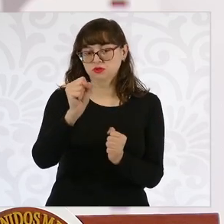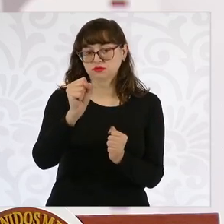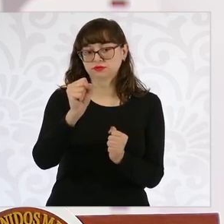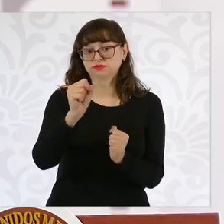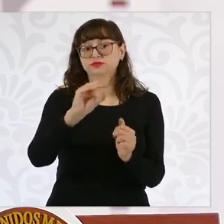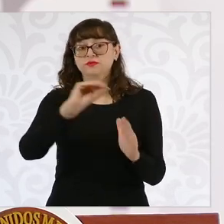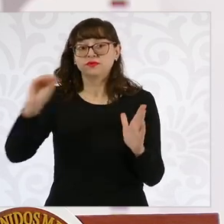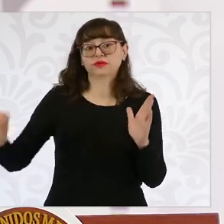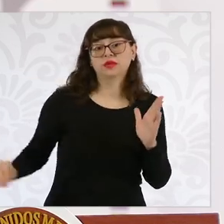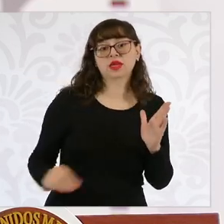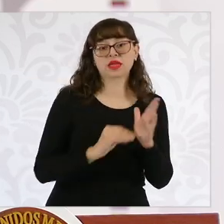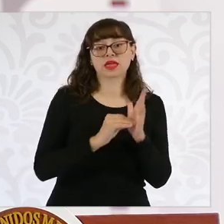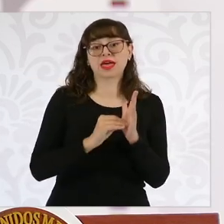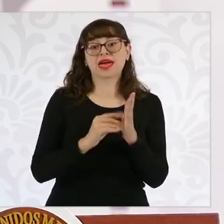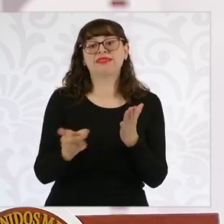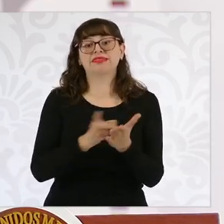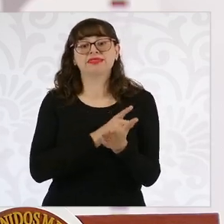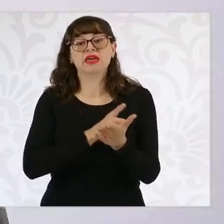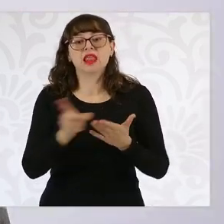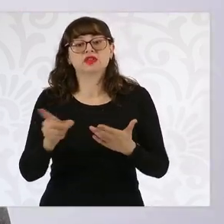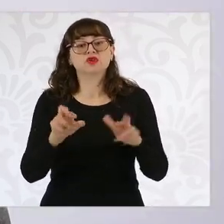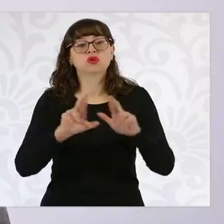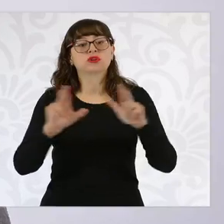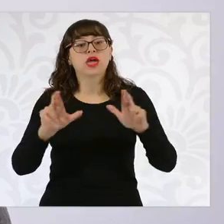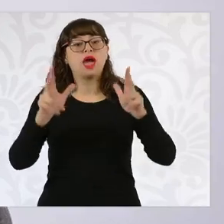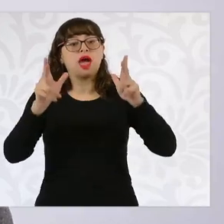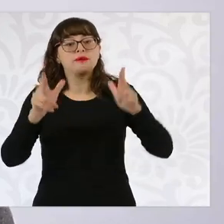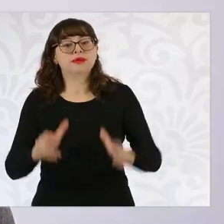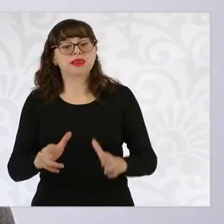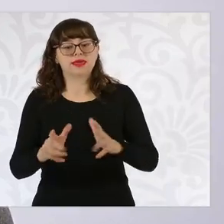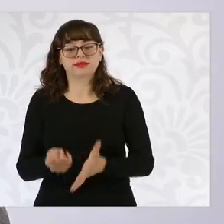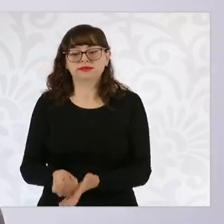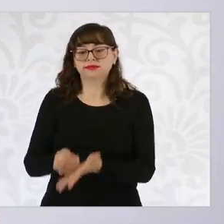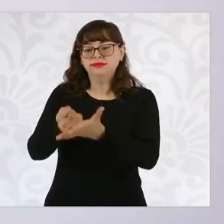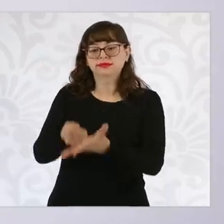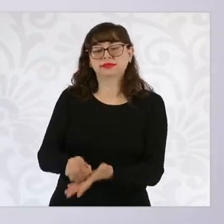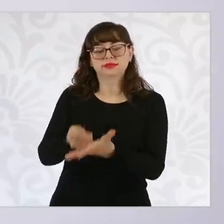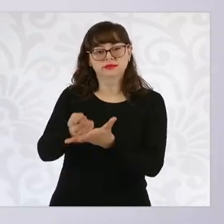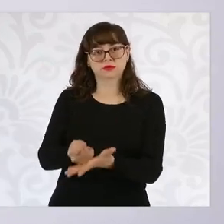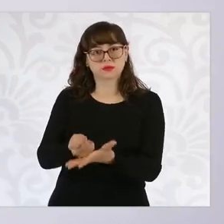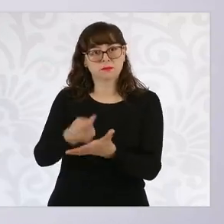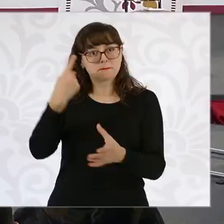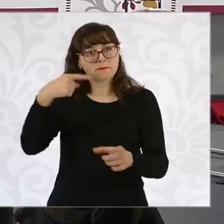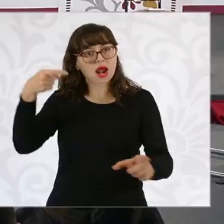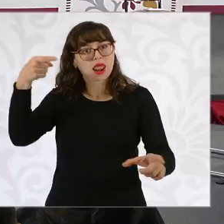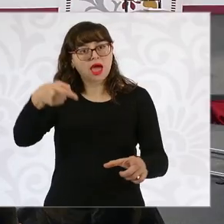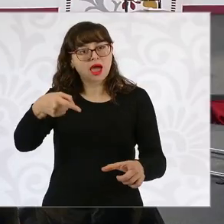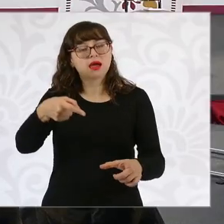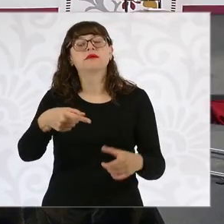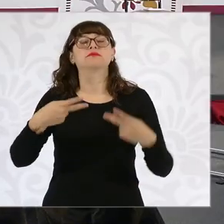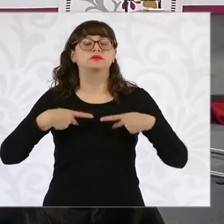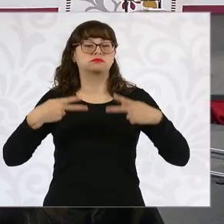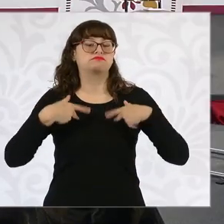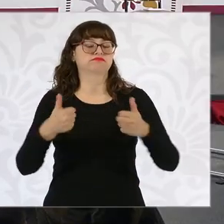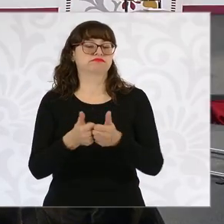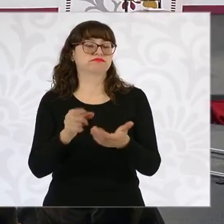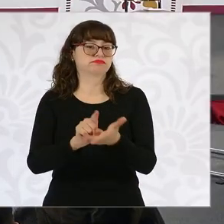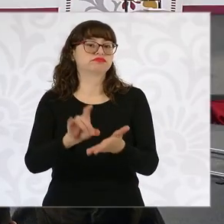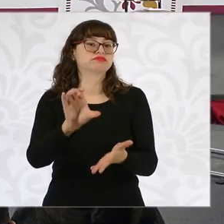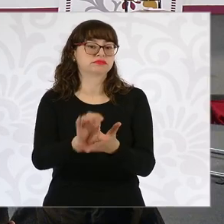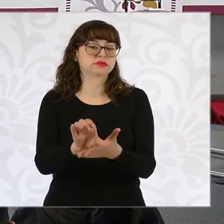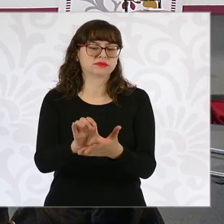el derecho a la rehabilitación y habilitación de las personas con discapacidad. Esto es muy importante porque